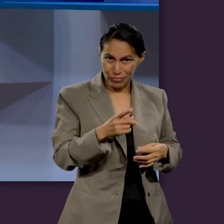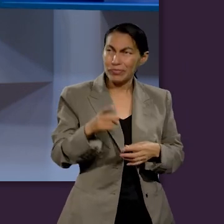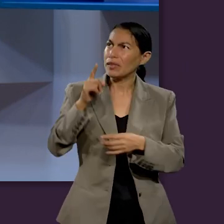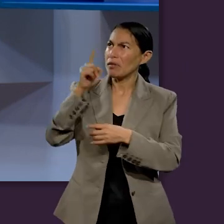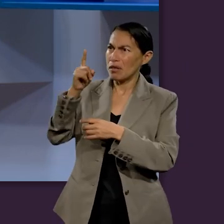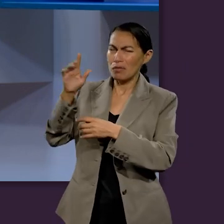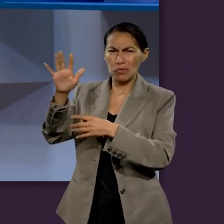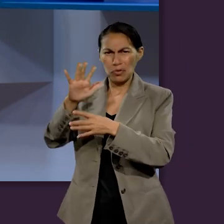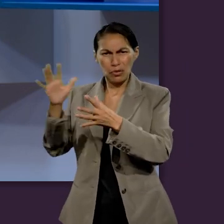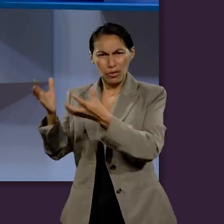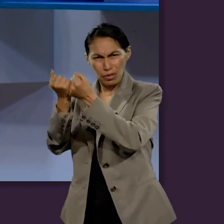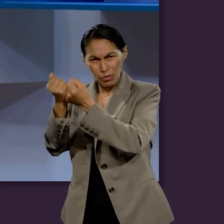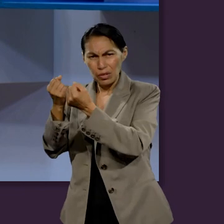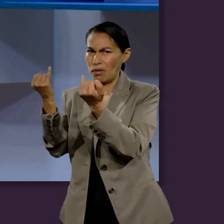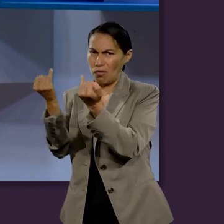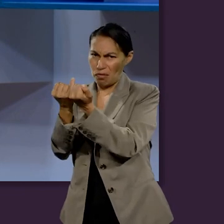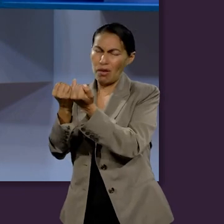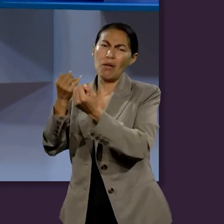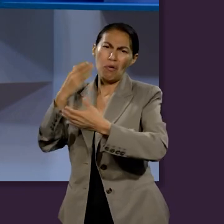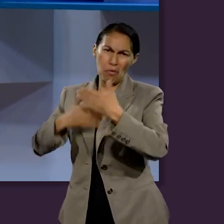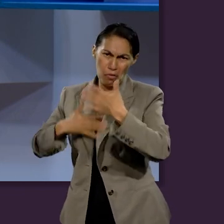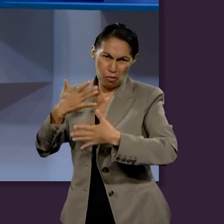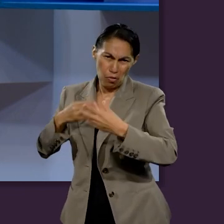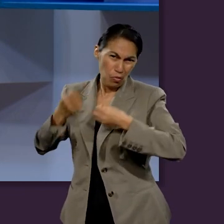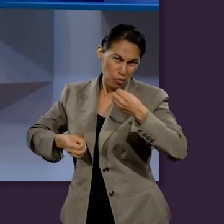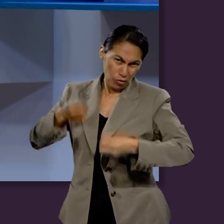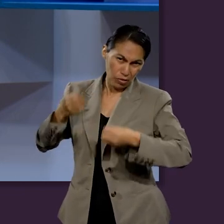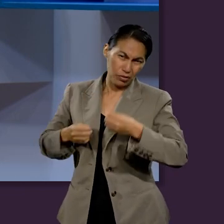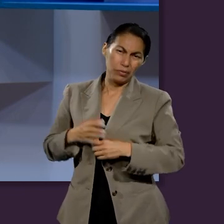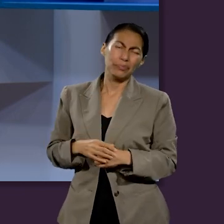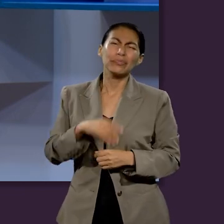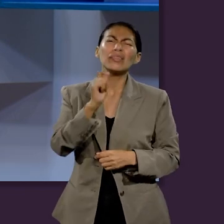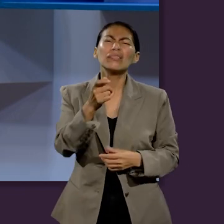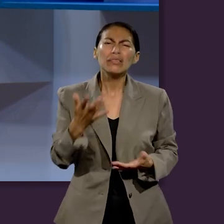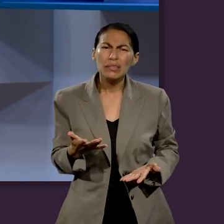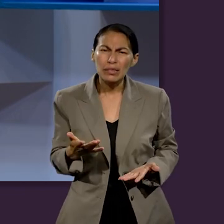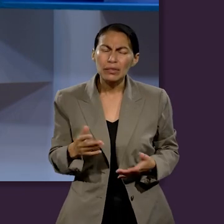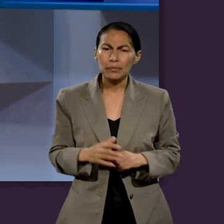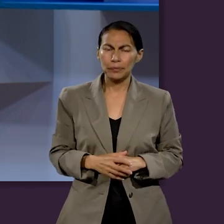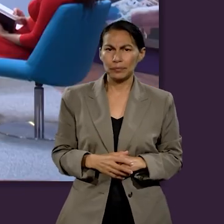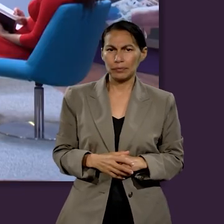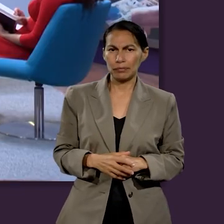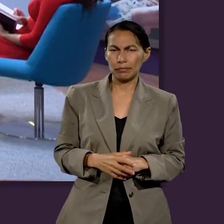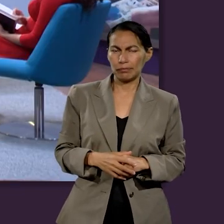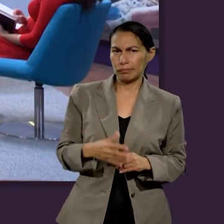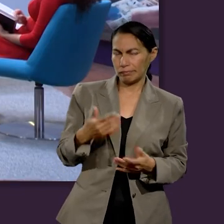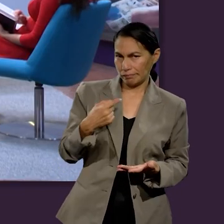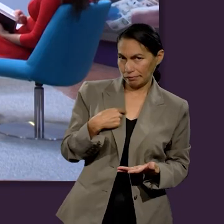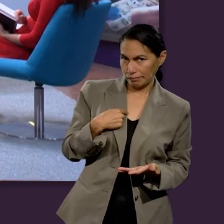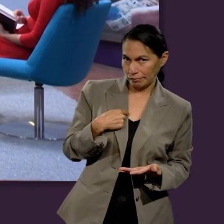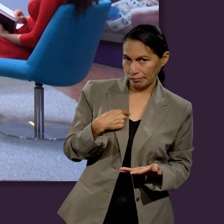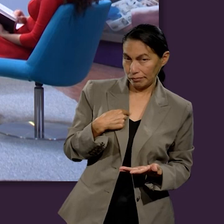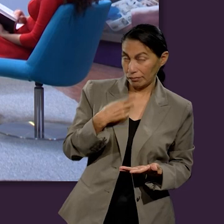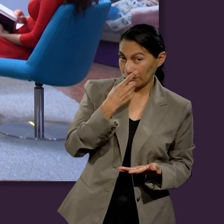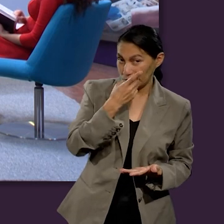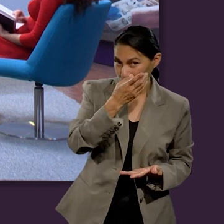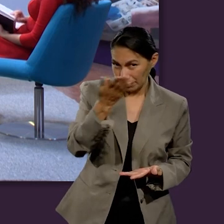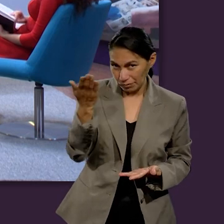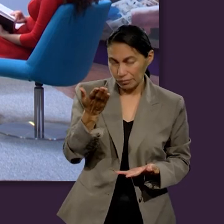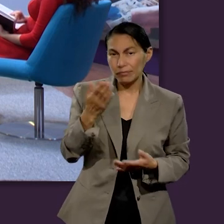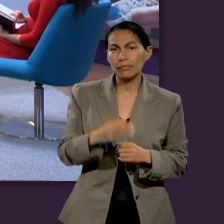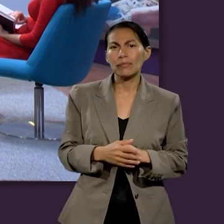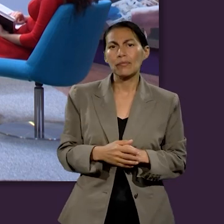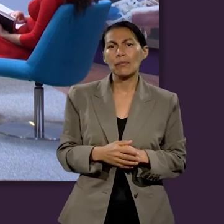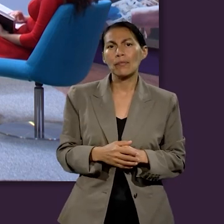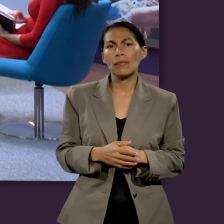hayan sido parte de ese proceso del juicio. ¿Qué nos enseña esto de la transparencia de Dios? Al respecto quisiera